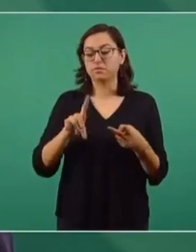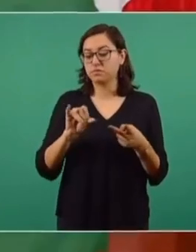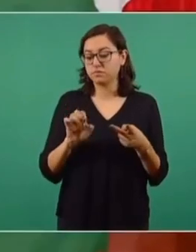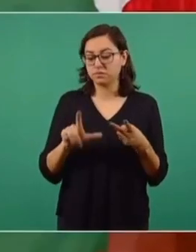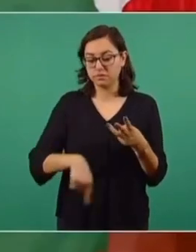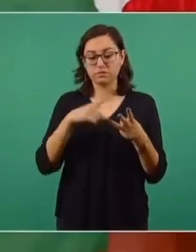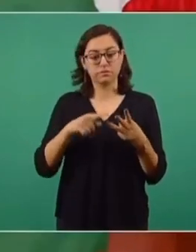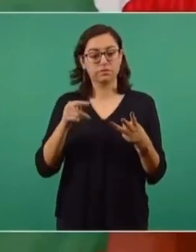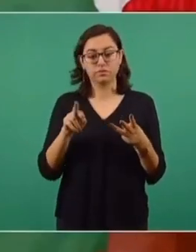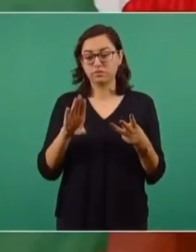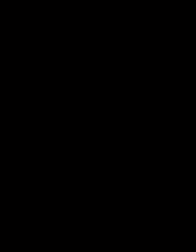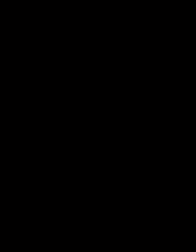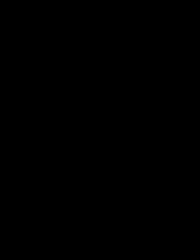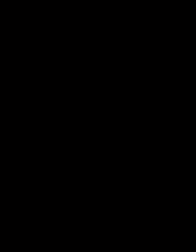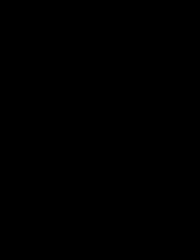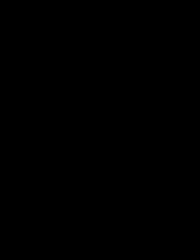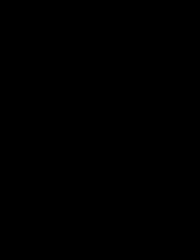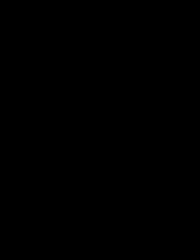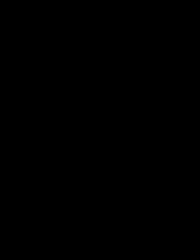turbosina y otros petrolíferos. ¡Gracias! ¡Gracias! ¡Gracias! ¡Gracias!